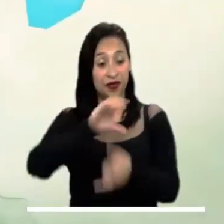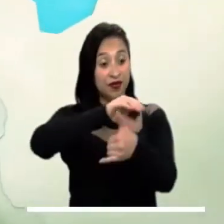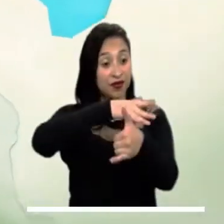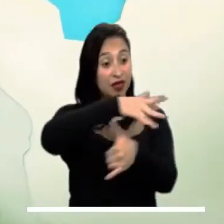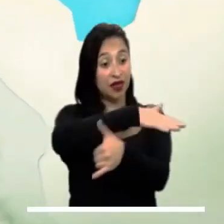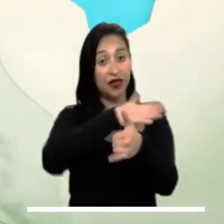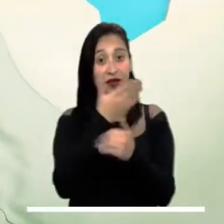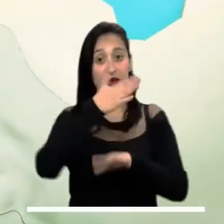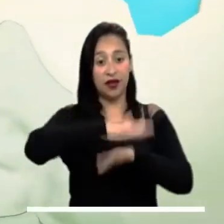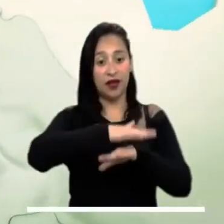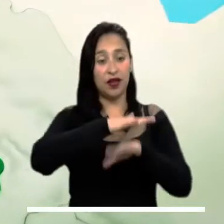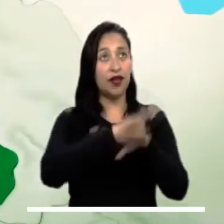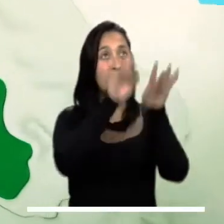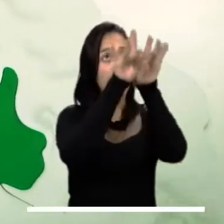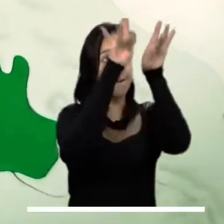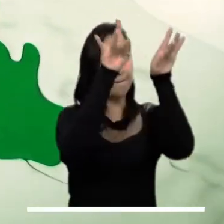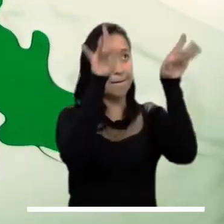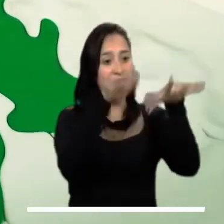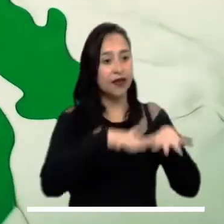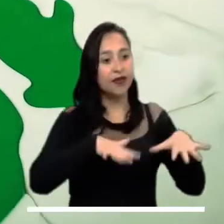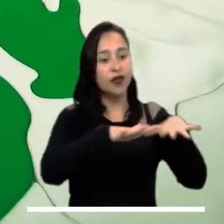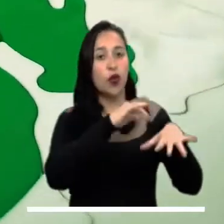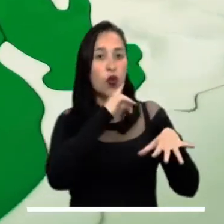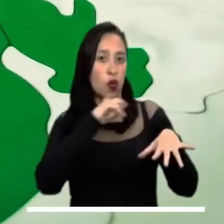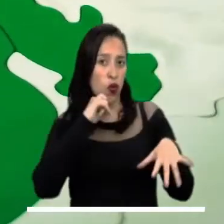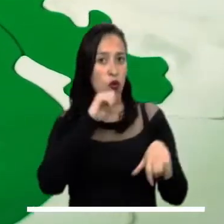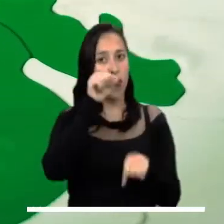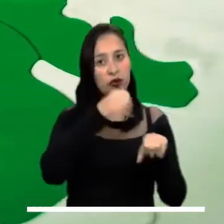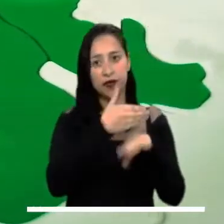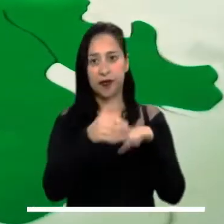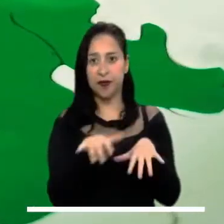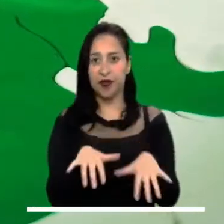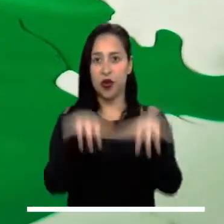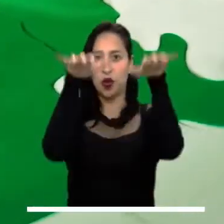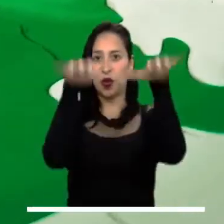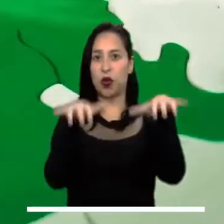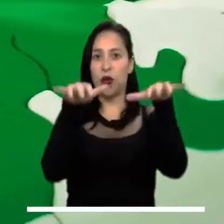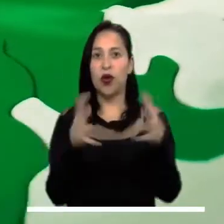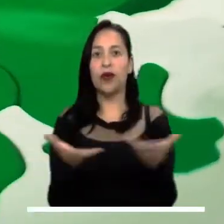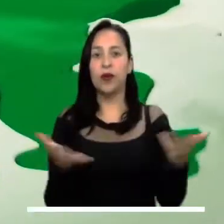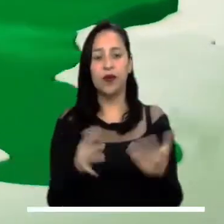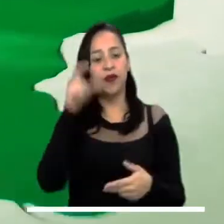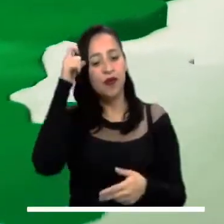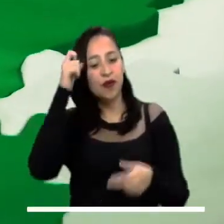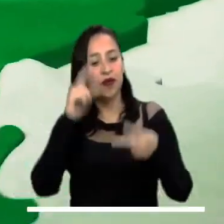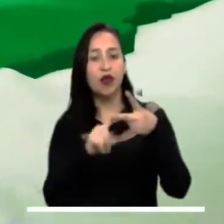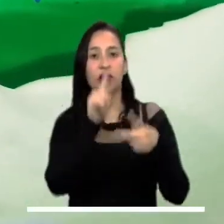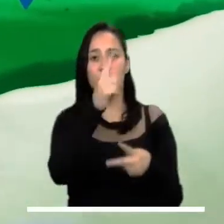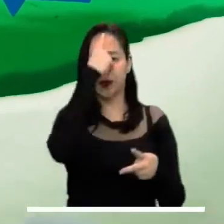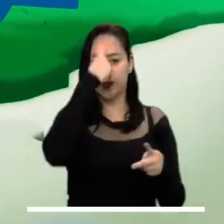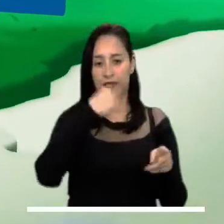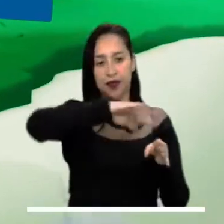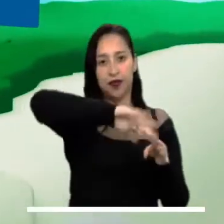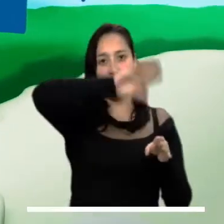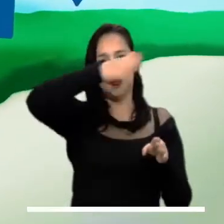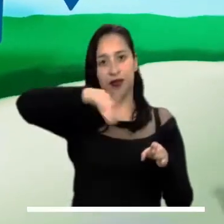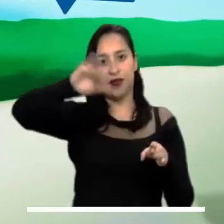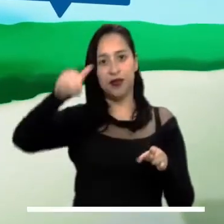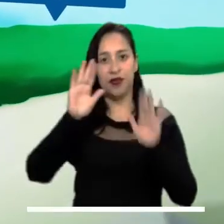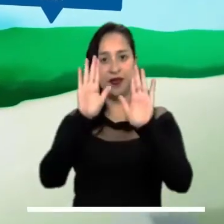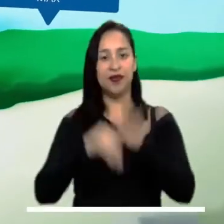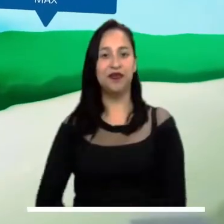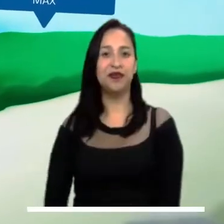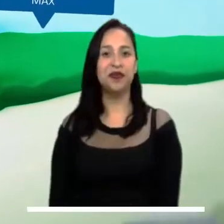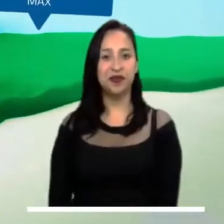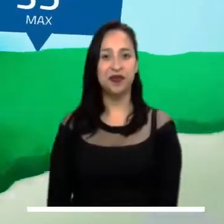cielos con pocas nubes y tiempo seco. Sin embargo, es bastante probable que aparezcan lloviznas en Córdoba y la Sierra Nevada de Santa Marta.